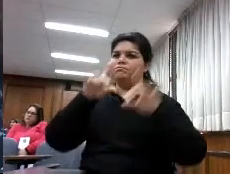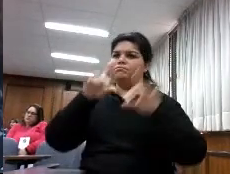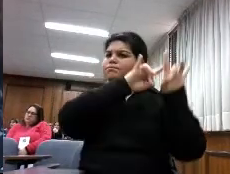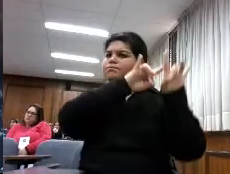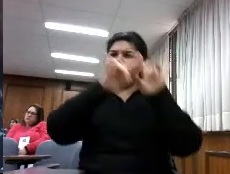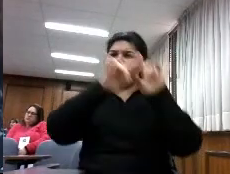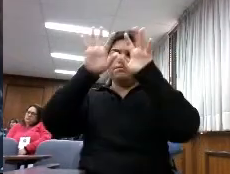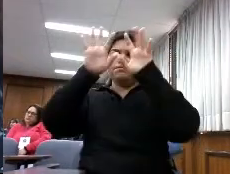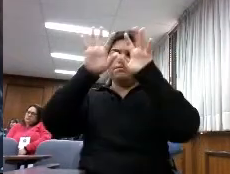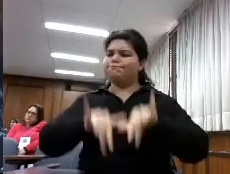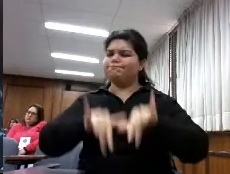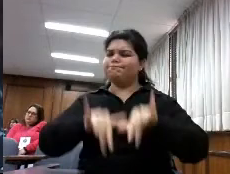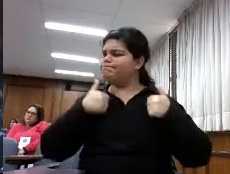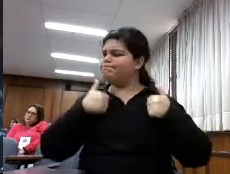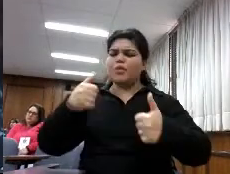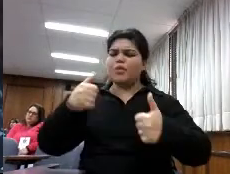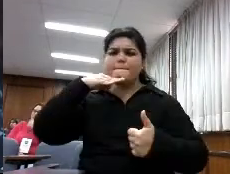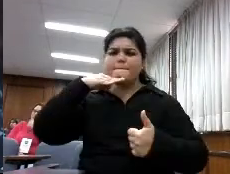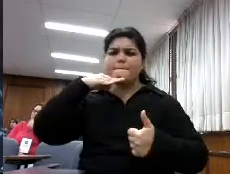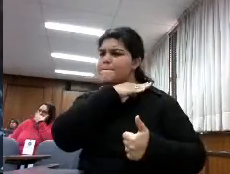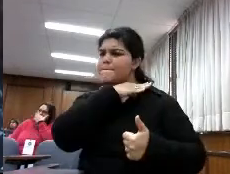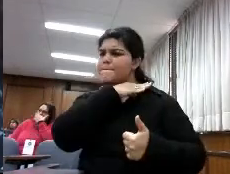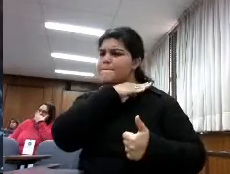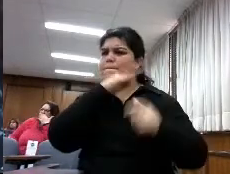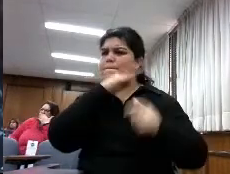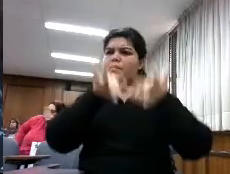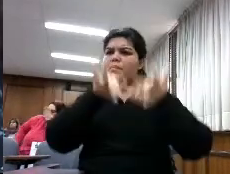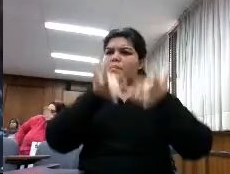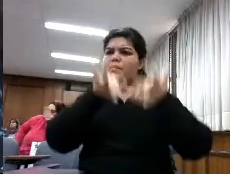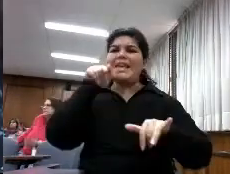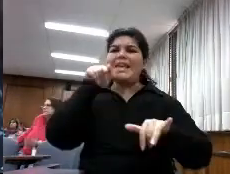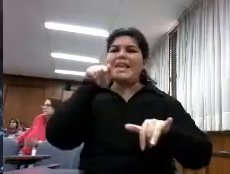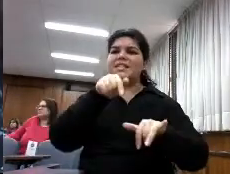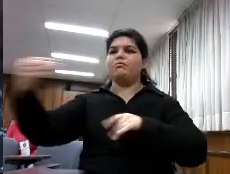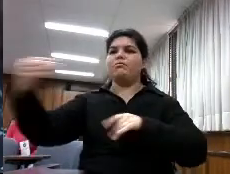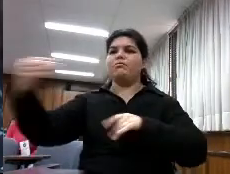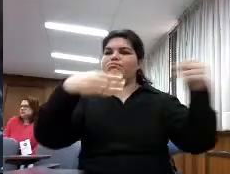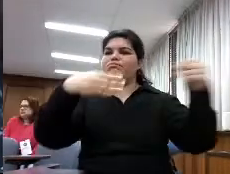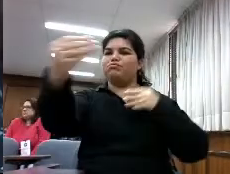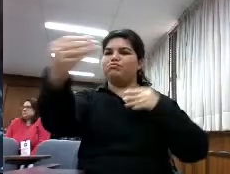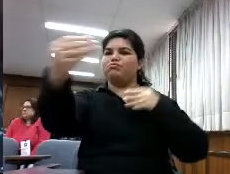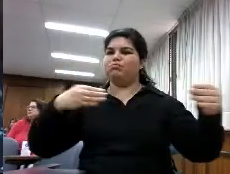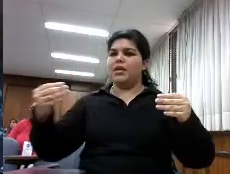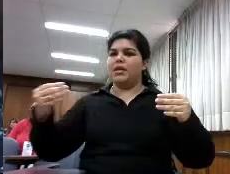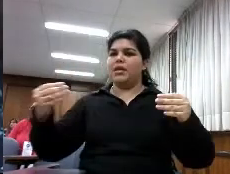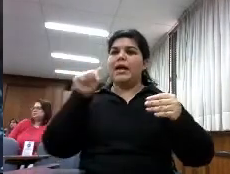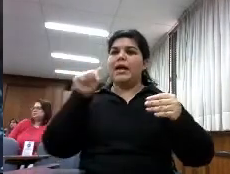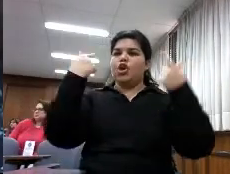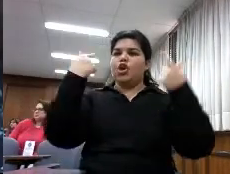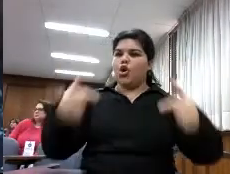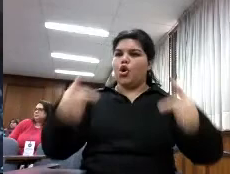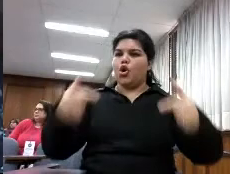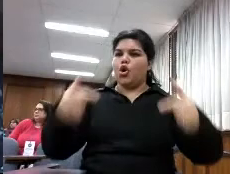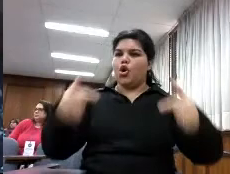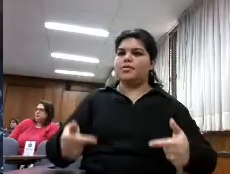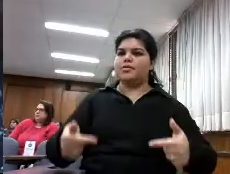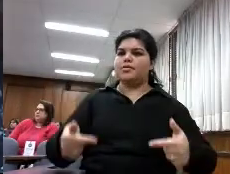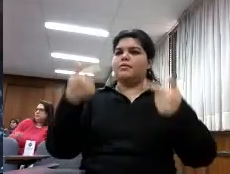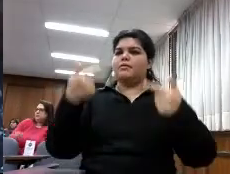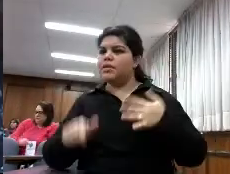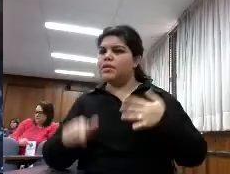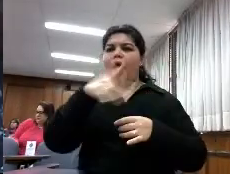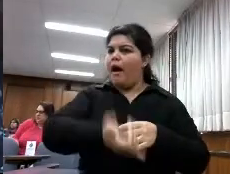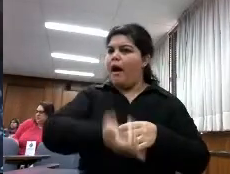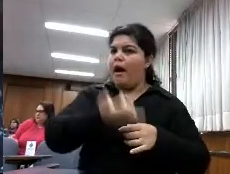por parte de las otras plataformas la que tiene más posibilidades más recursos más contenido pero pasa como con